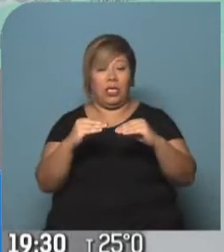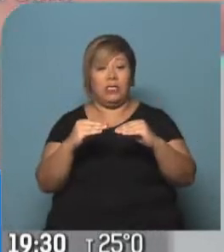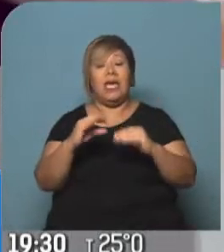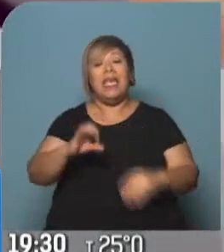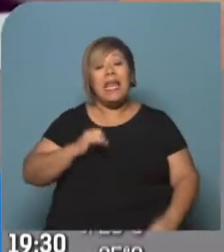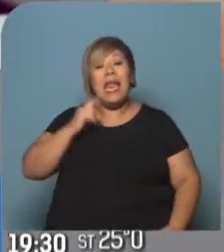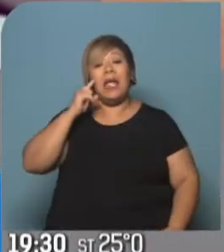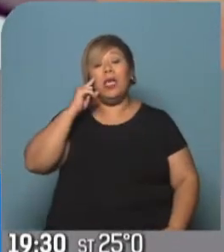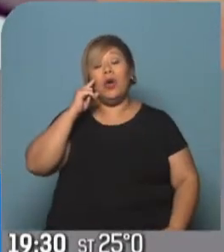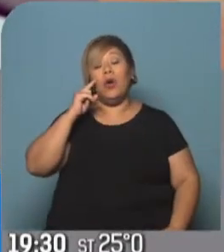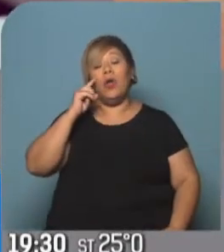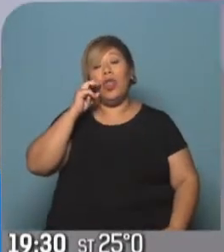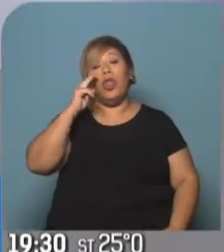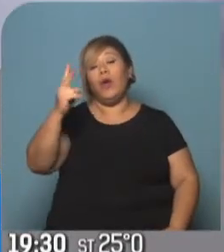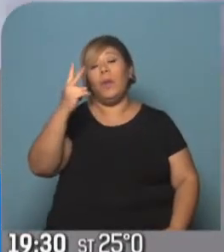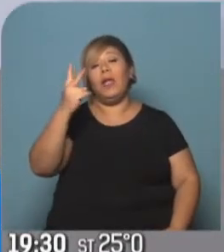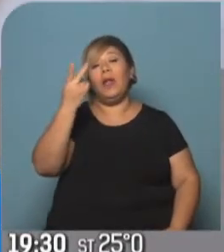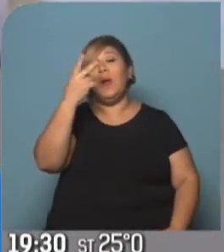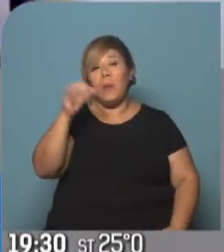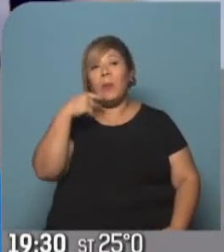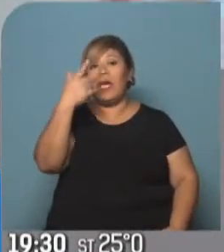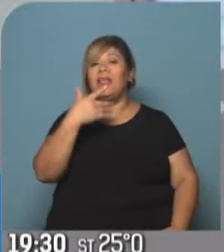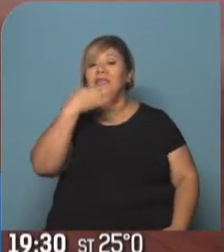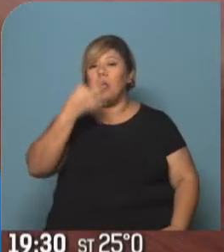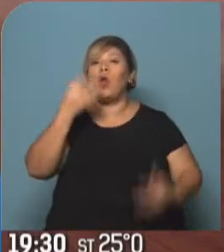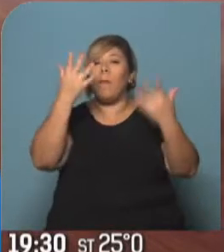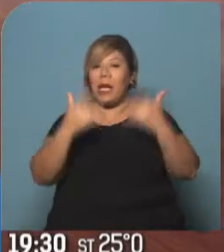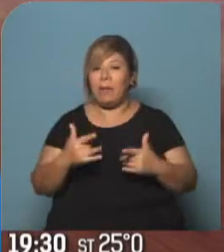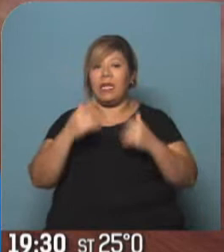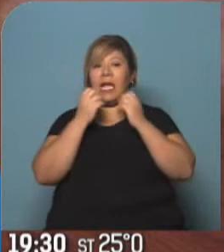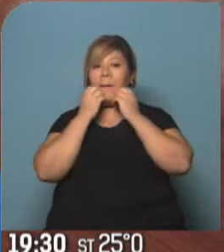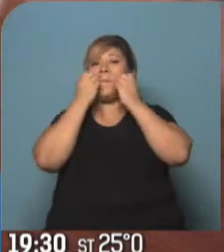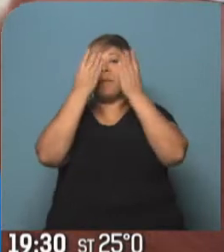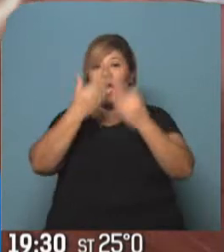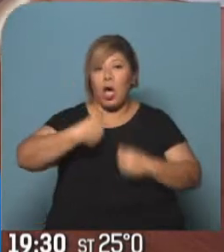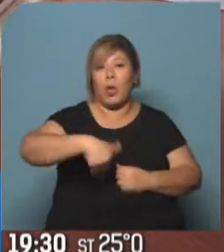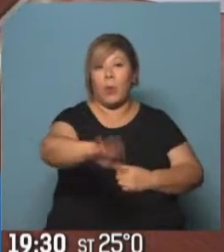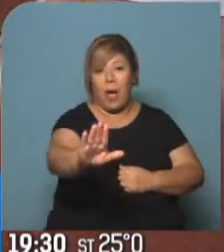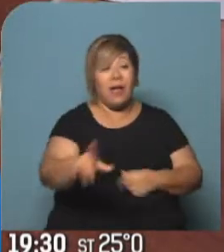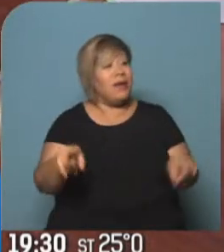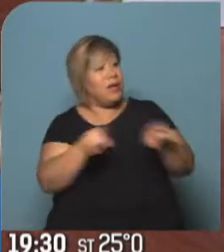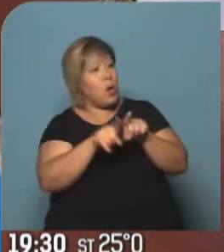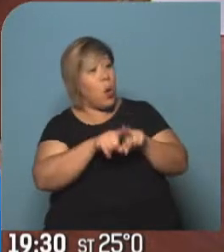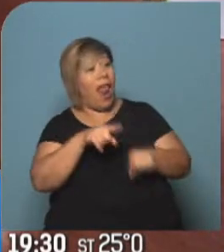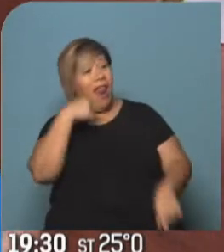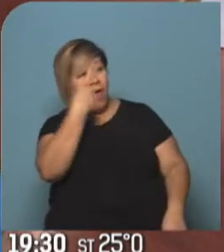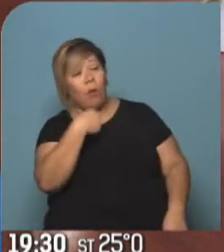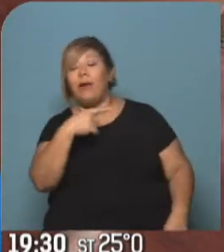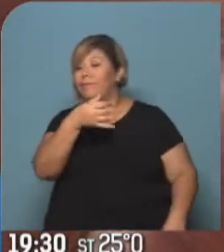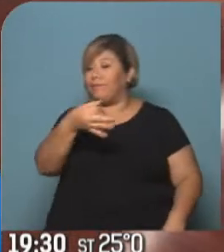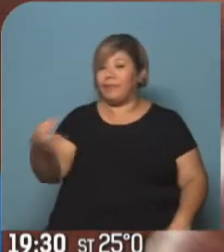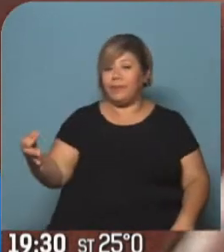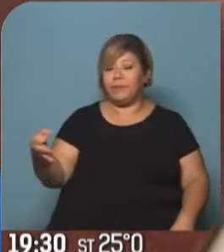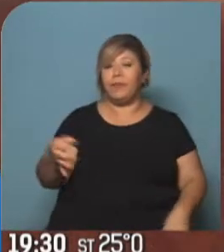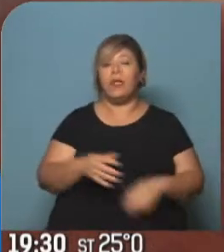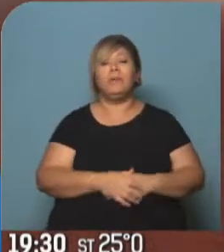mejoras que estamos necesitando en el área de las matemáticas. O sea, mejora de matemáticas como se mejoró en lengua en este caso. Exactamente. Hablando de lengua, ¿cómo